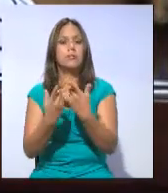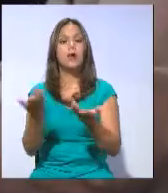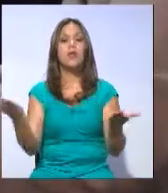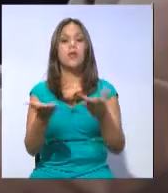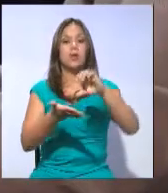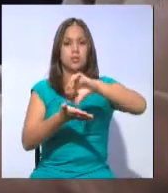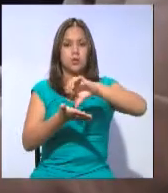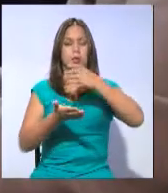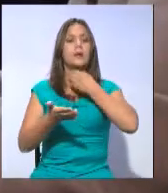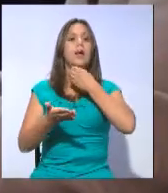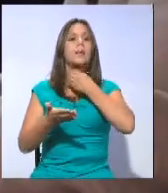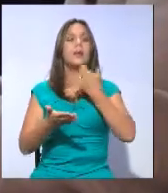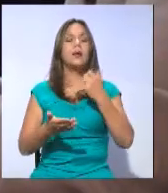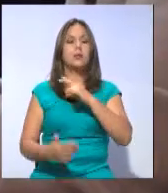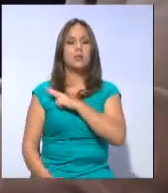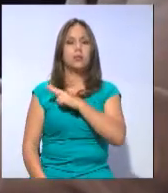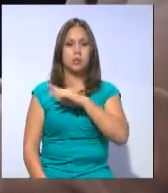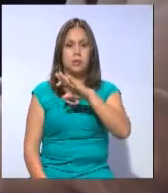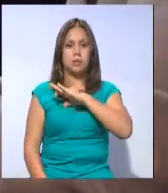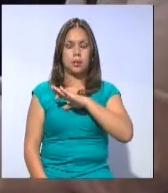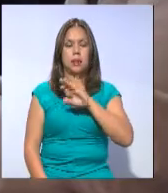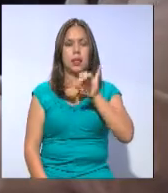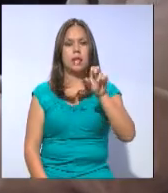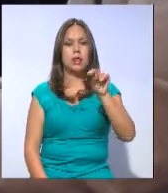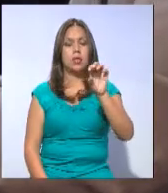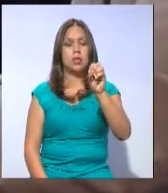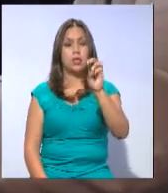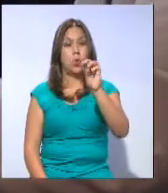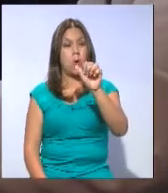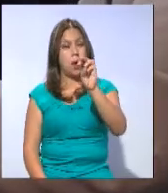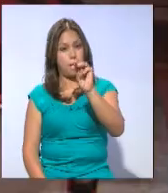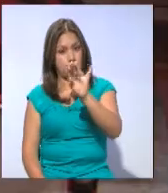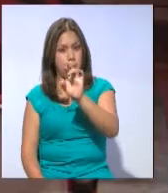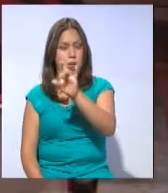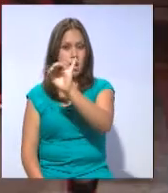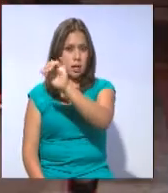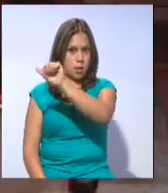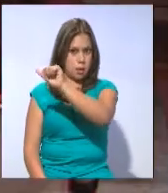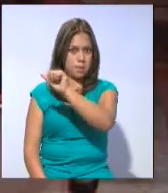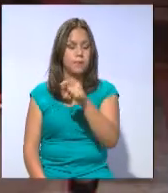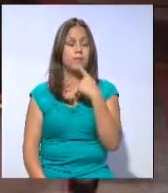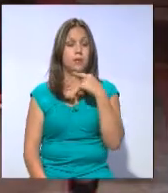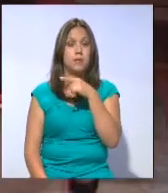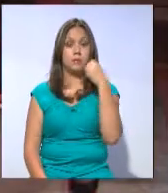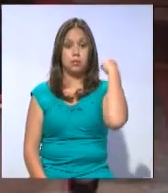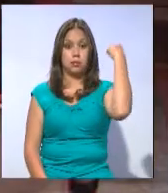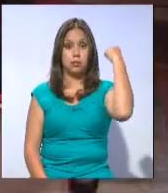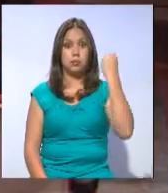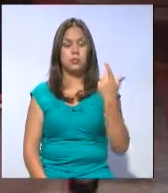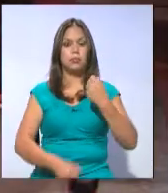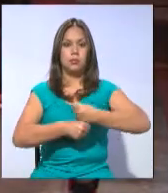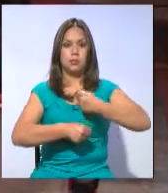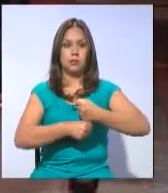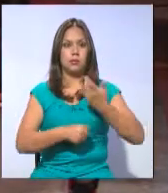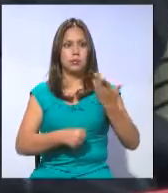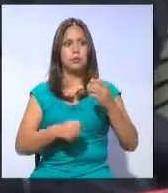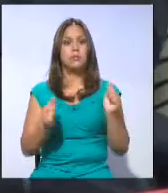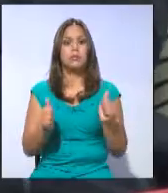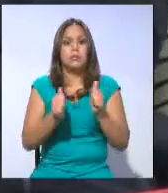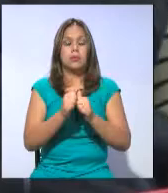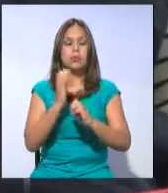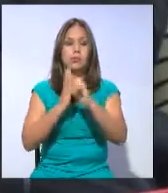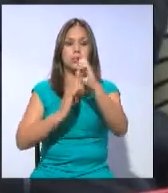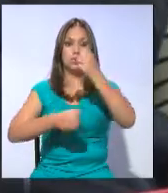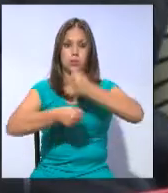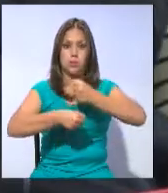de Ambato, en la Universidad Tecnológica Indoamérica. Aquí, la Comisión de los Derechos de los Trabajadores, en conjunto con el Ministerio de Trabajo,